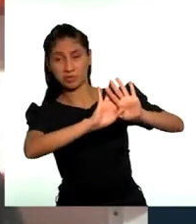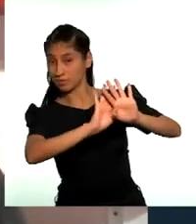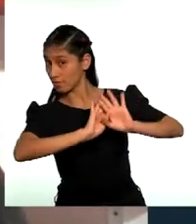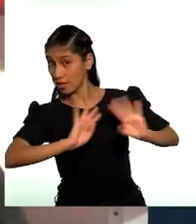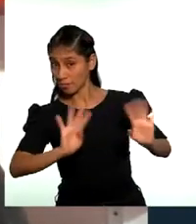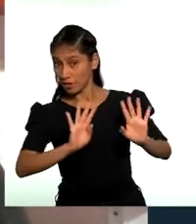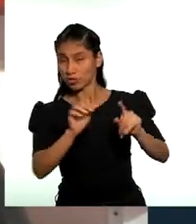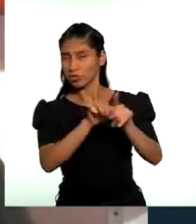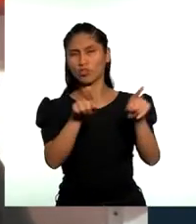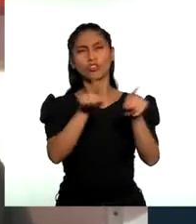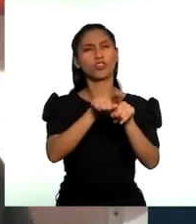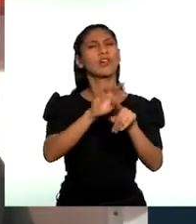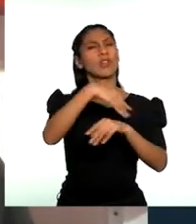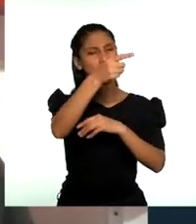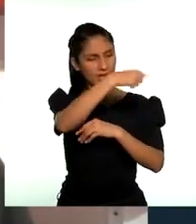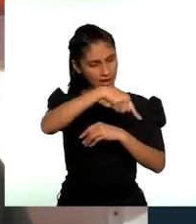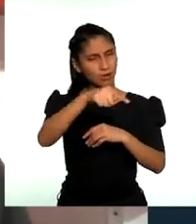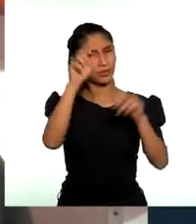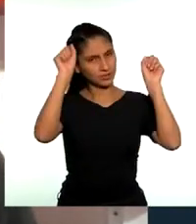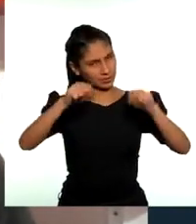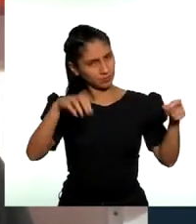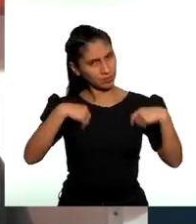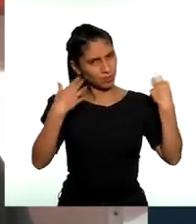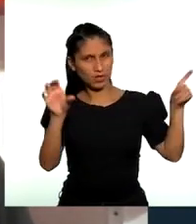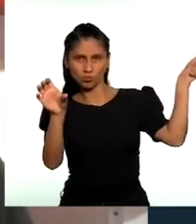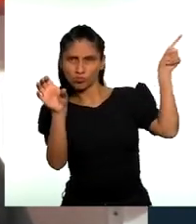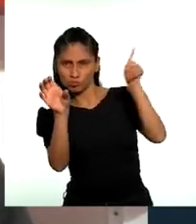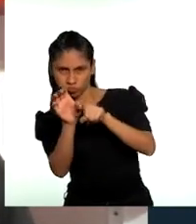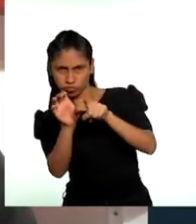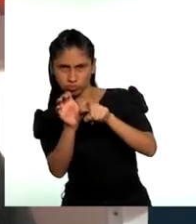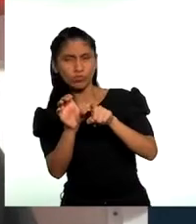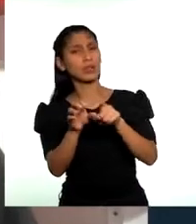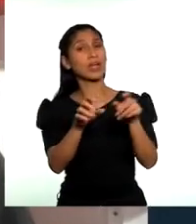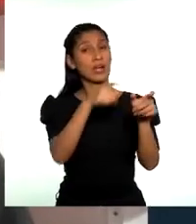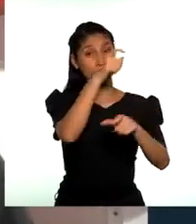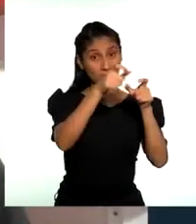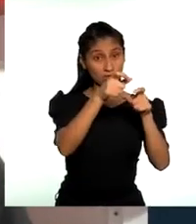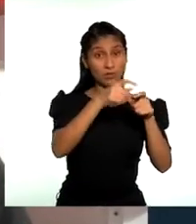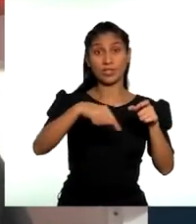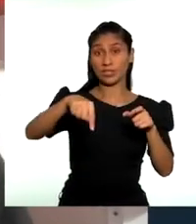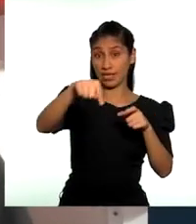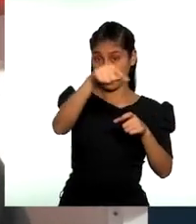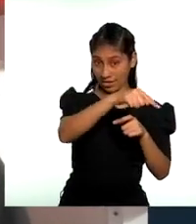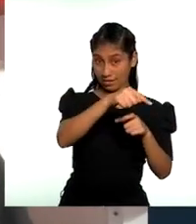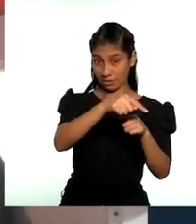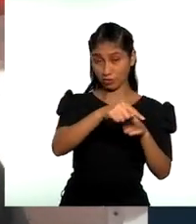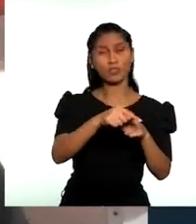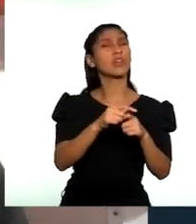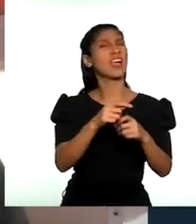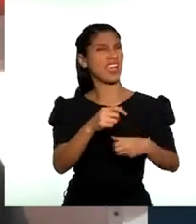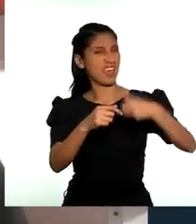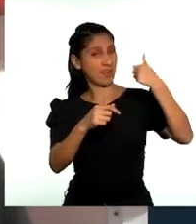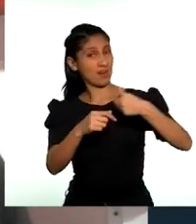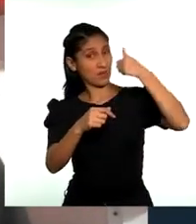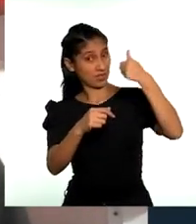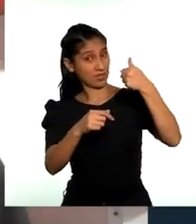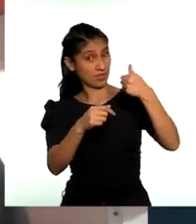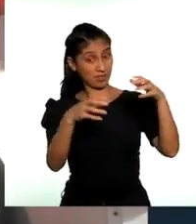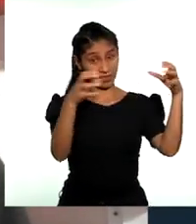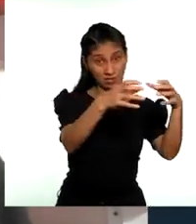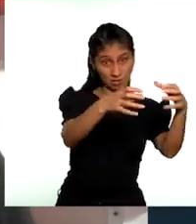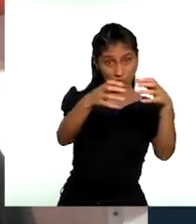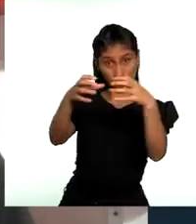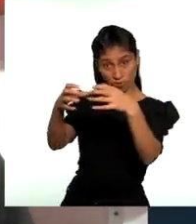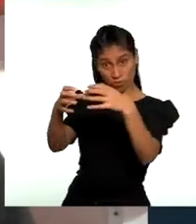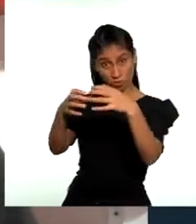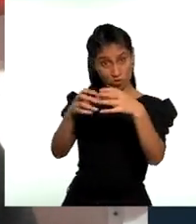efectivamente que una vez que se garantiza que la persona que representa un pueblo indígena, por su condición de autentificación